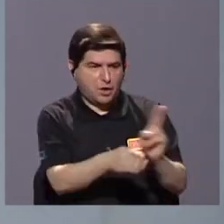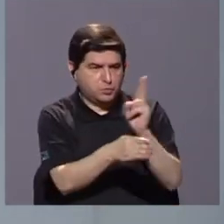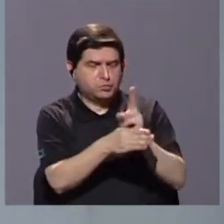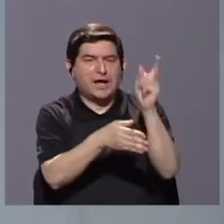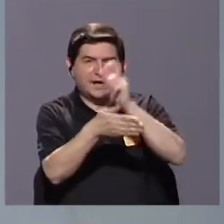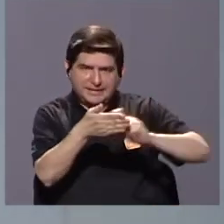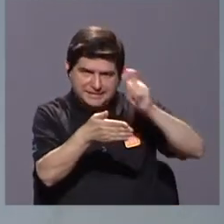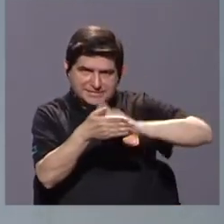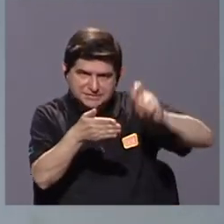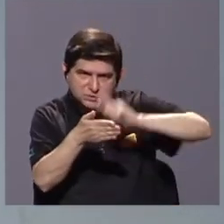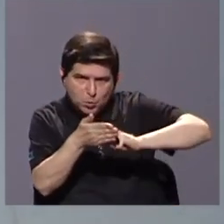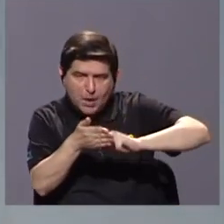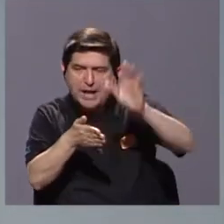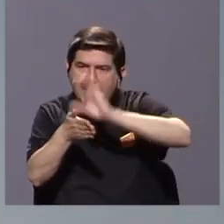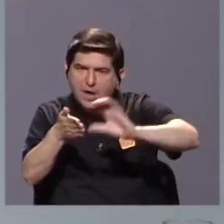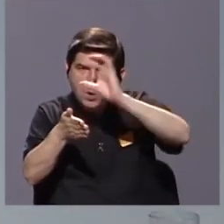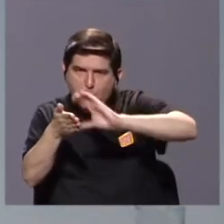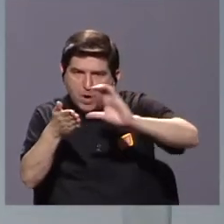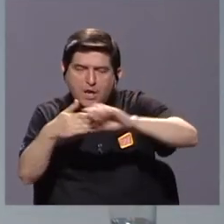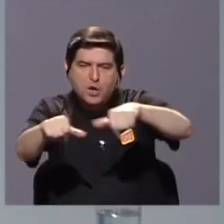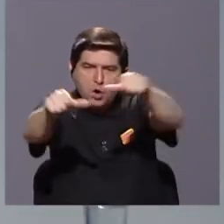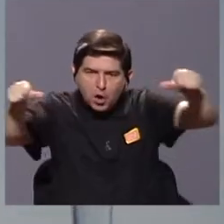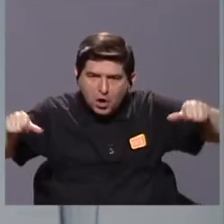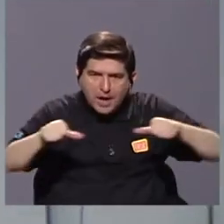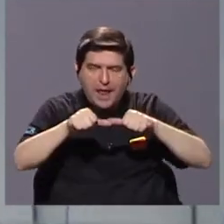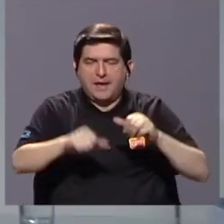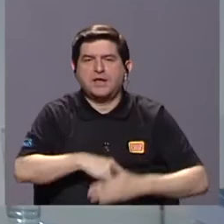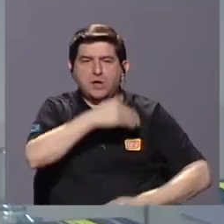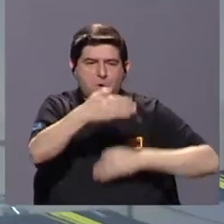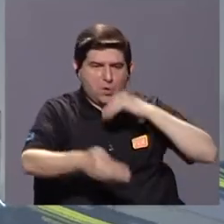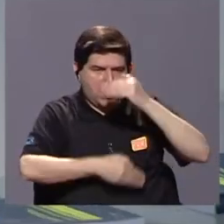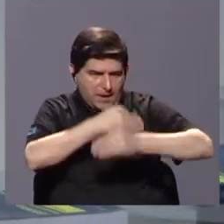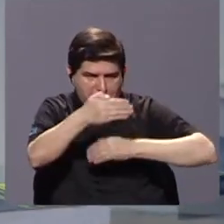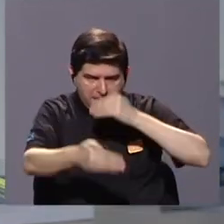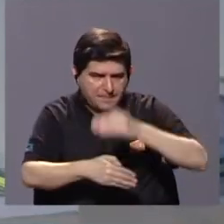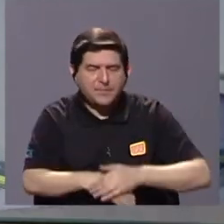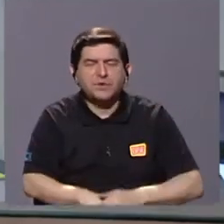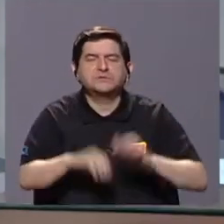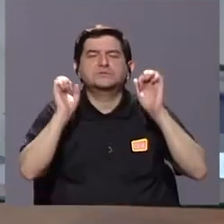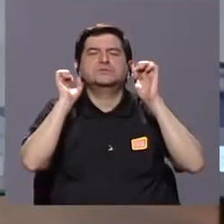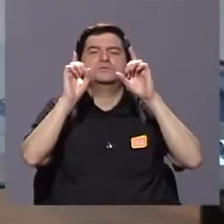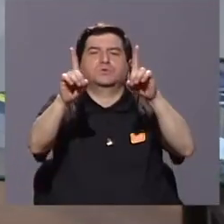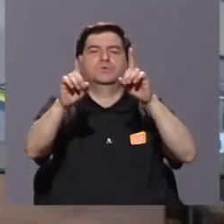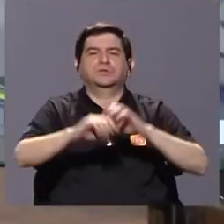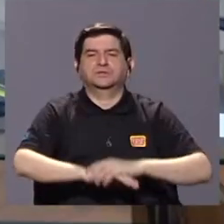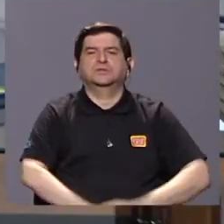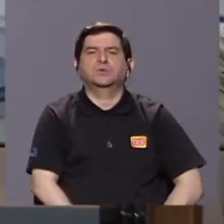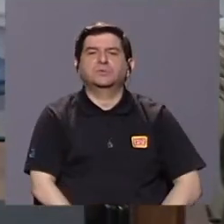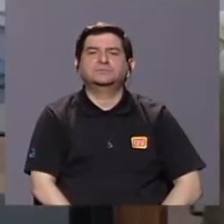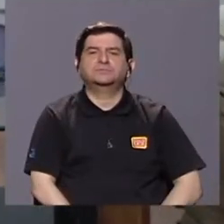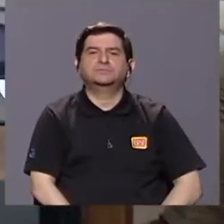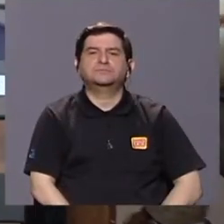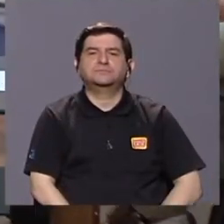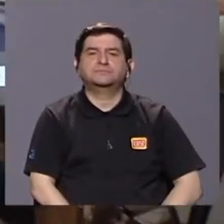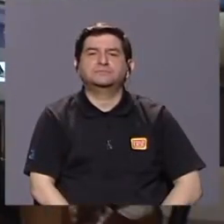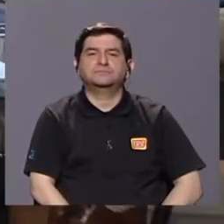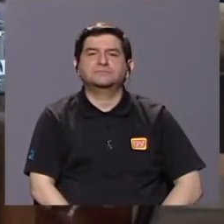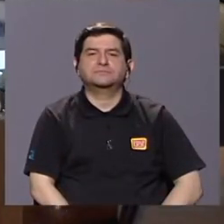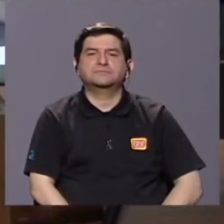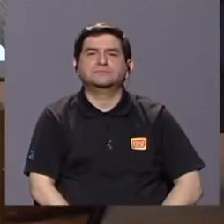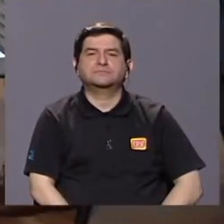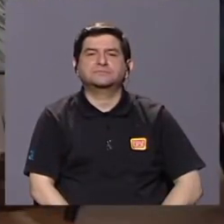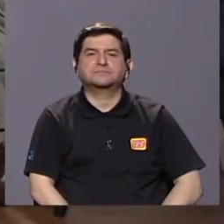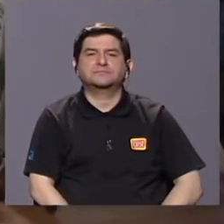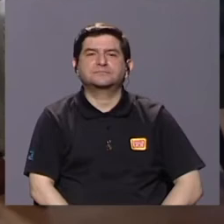en la escuela y en los colegios de la zona para apoyar educativamente los procesos de educación que se realizan